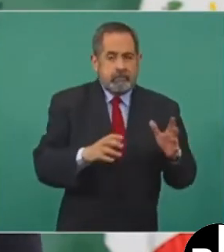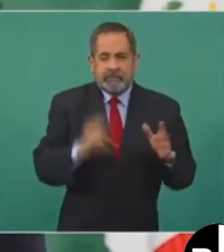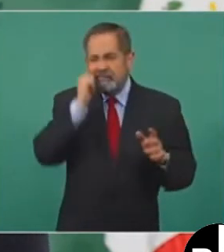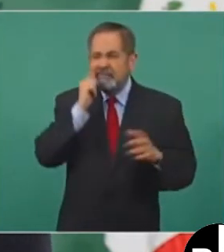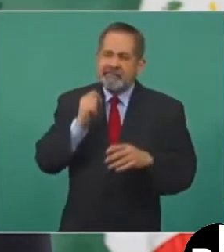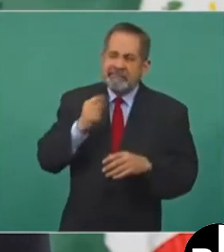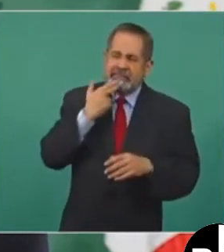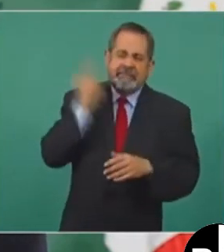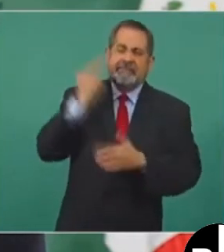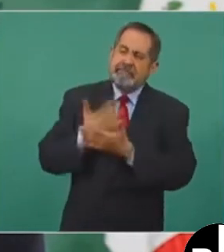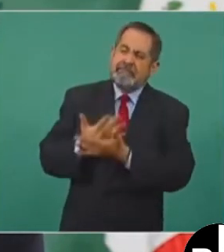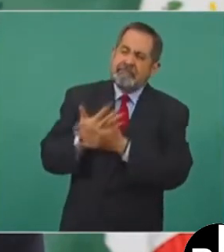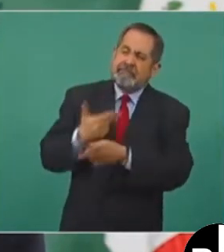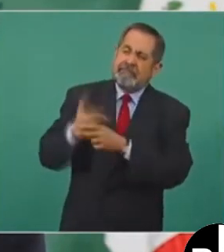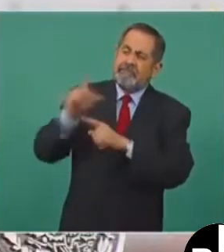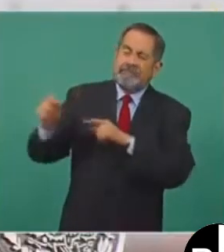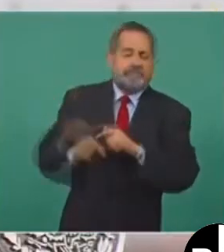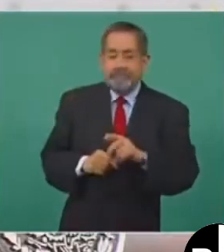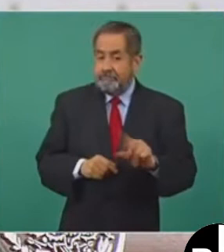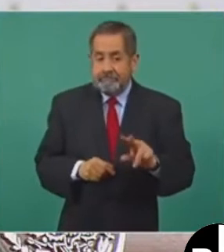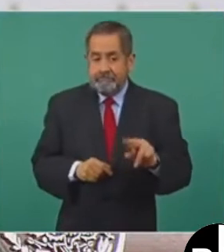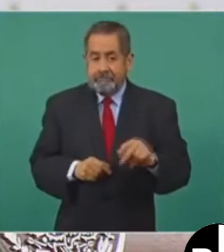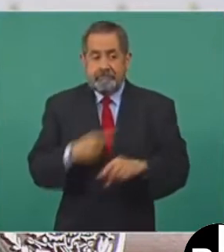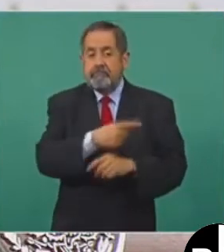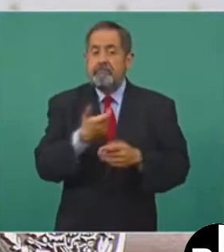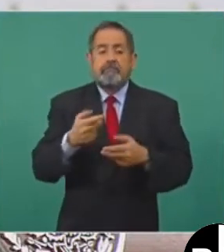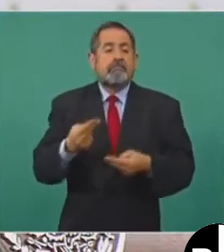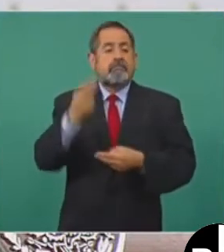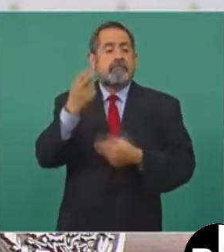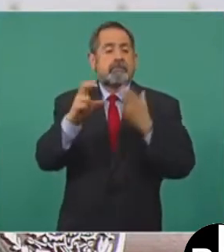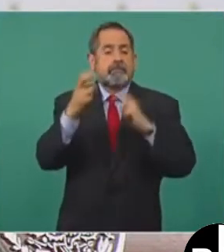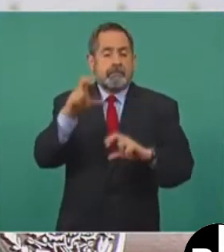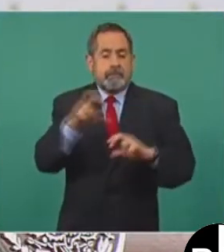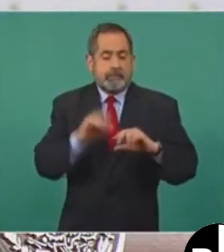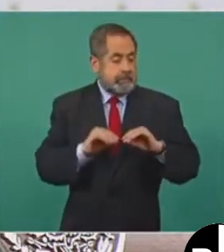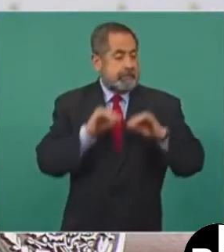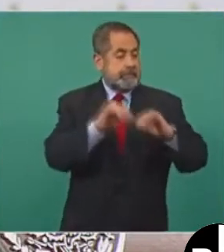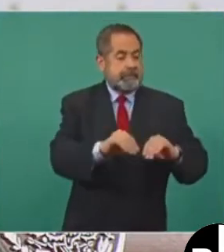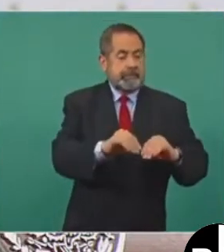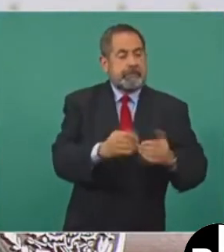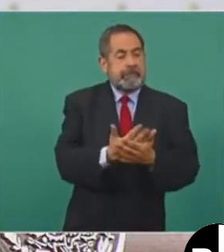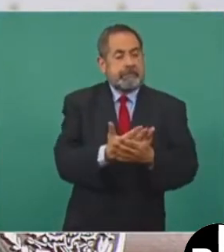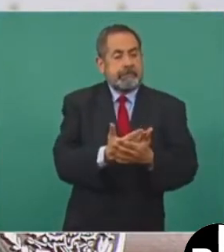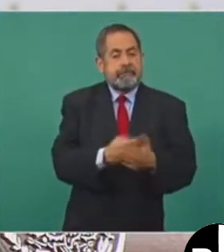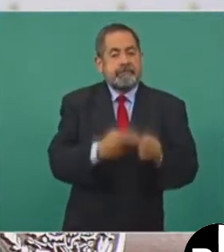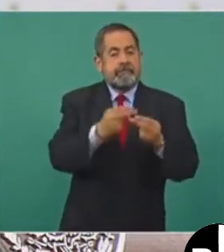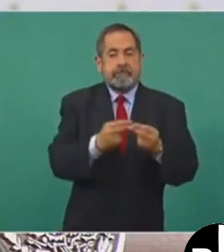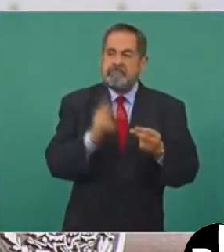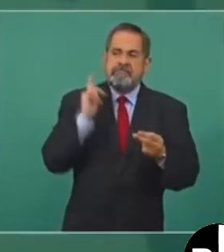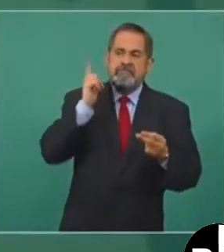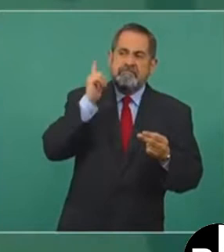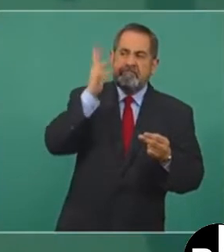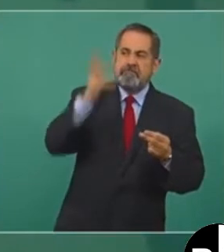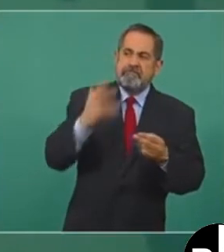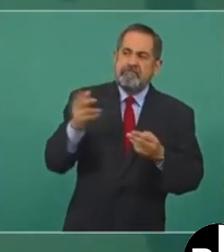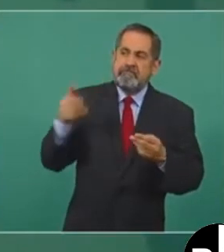sus inversiones, su dinero, los de las empresas inmobiliarias